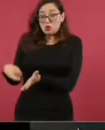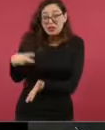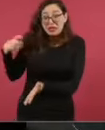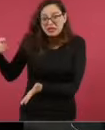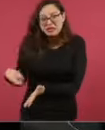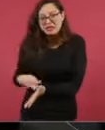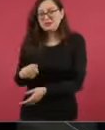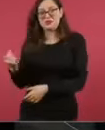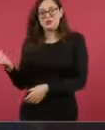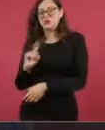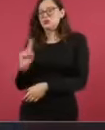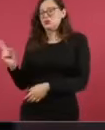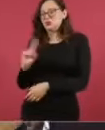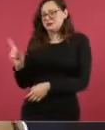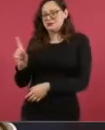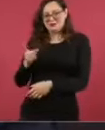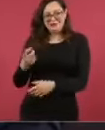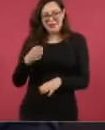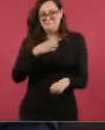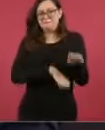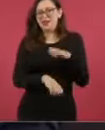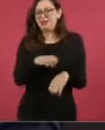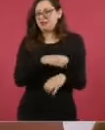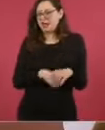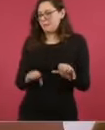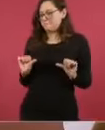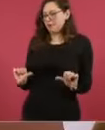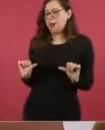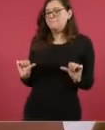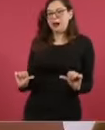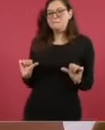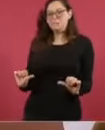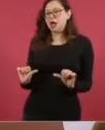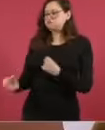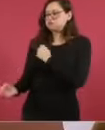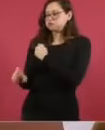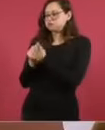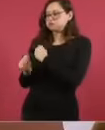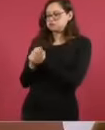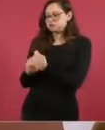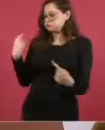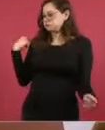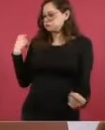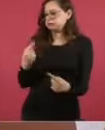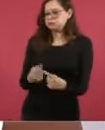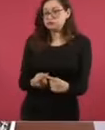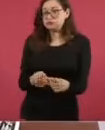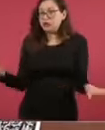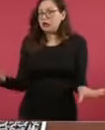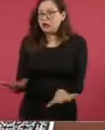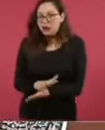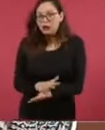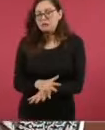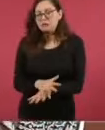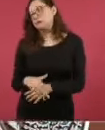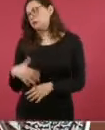está al servicio de potentados y de la delincuencia.